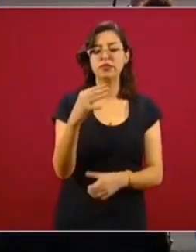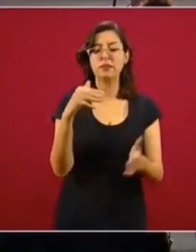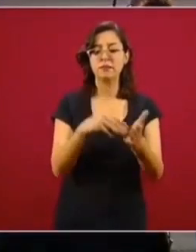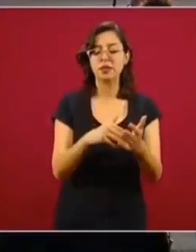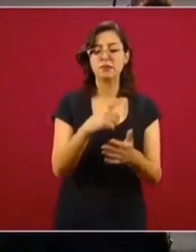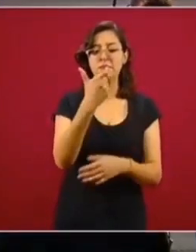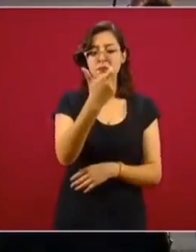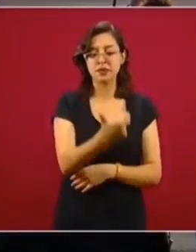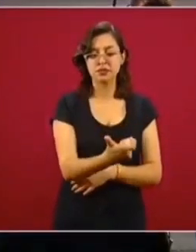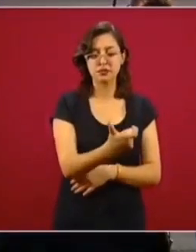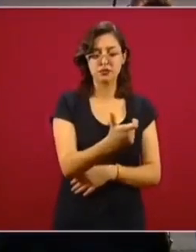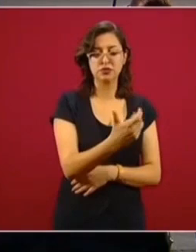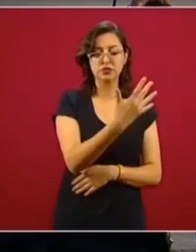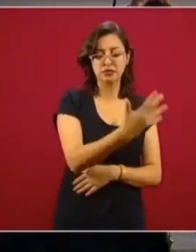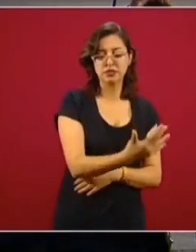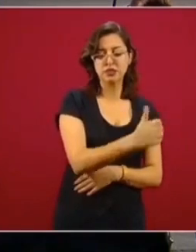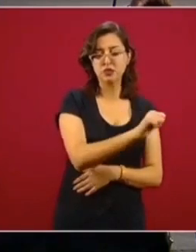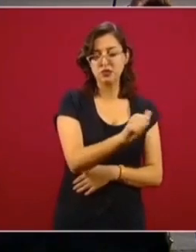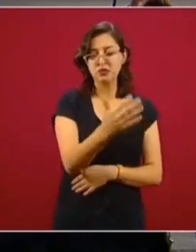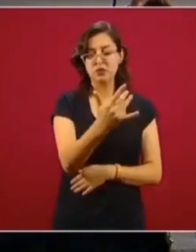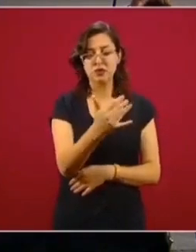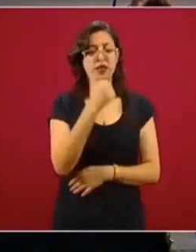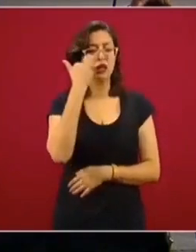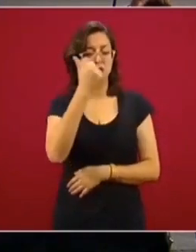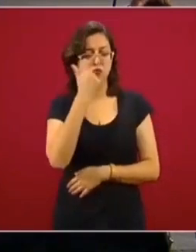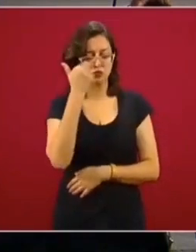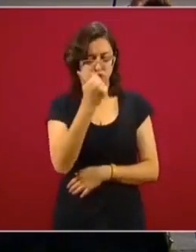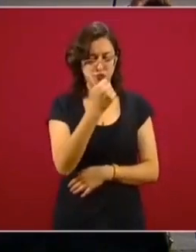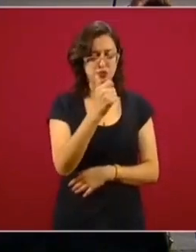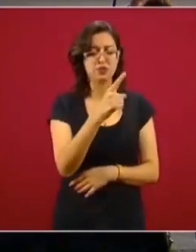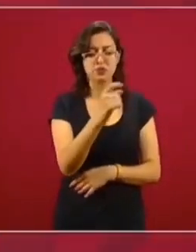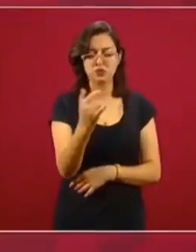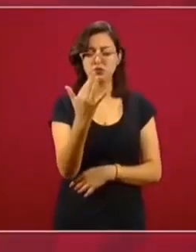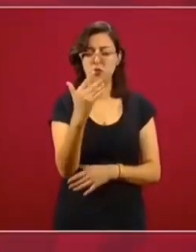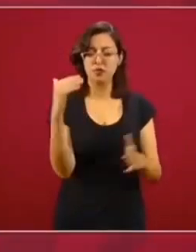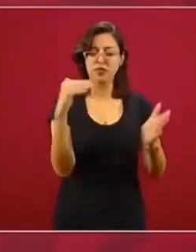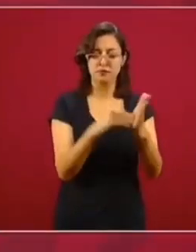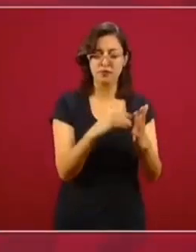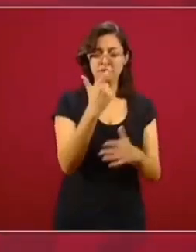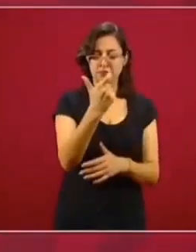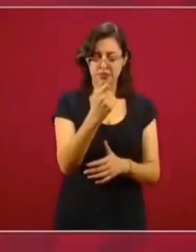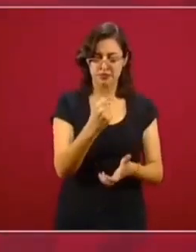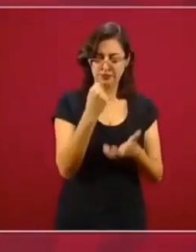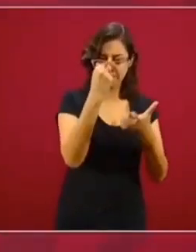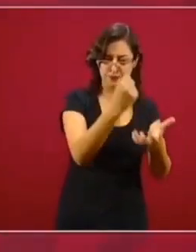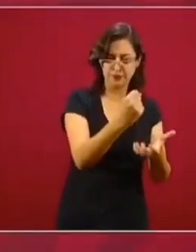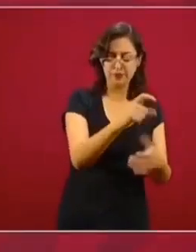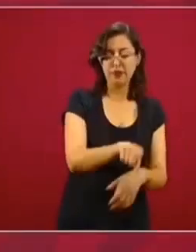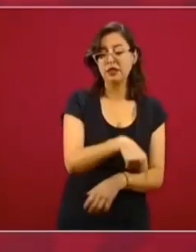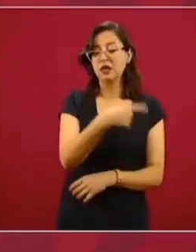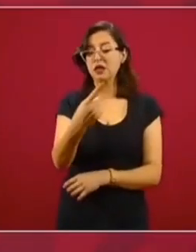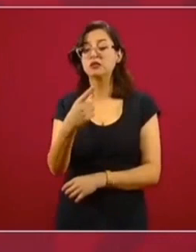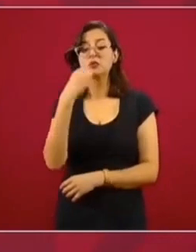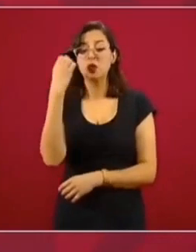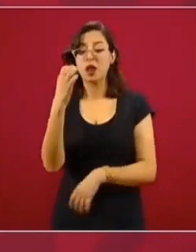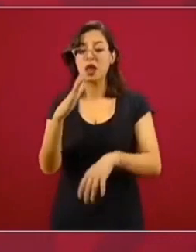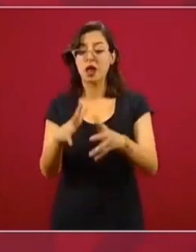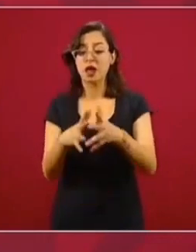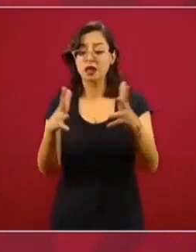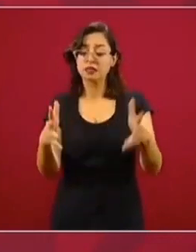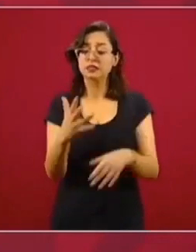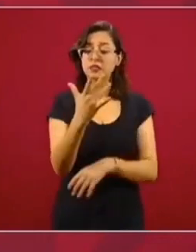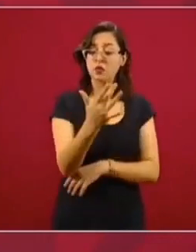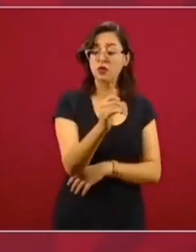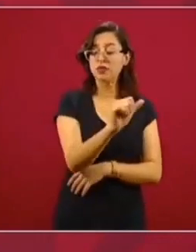Si es una escuela de 50 a